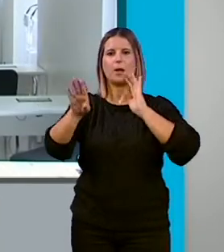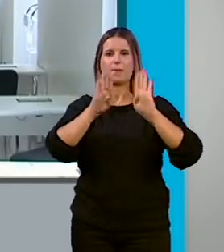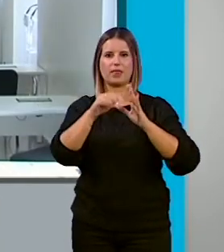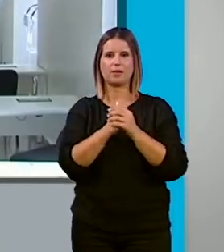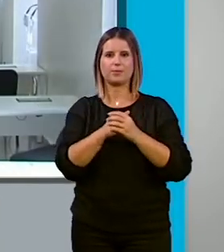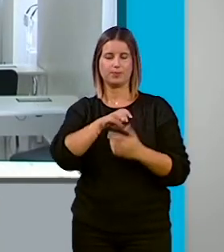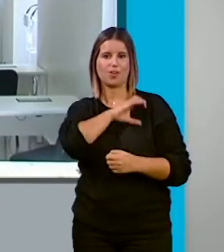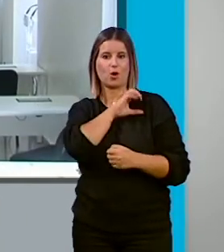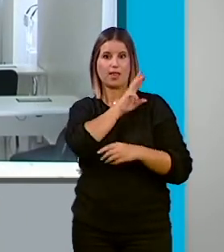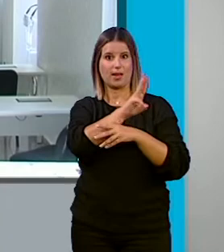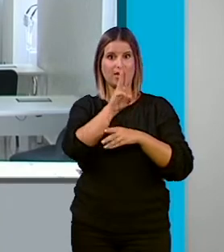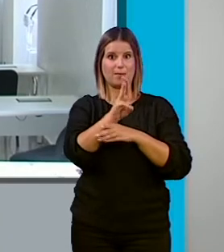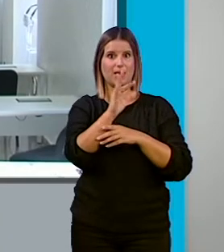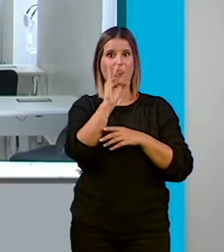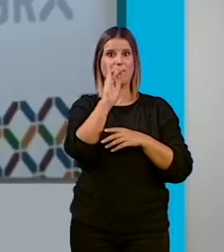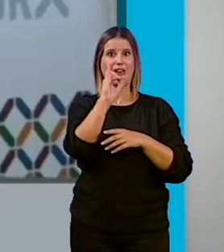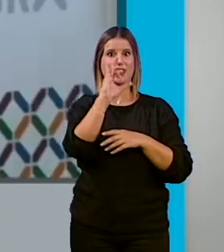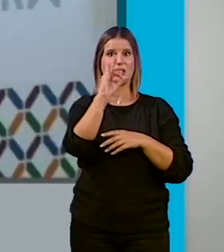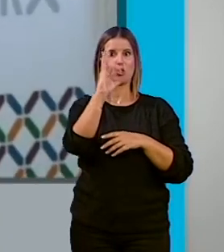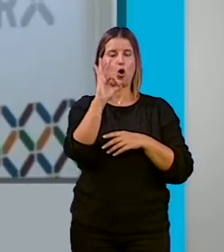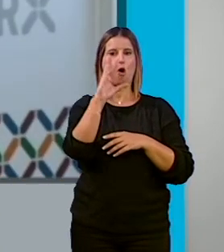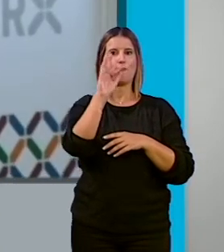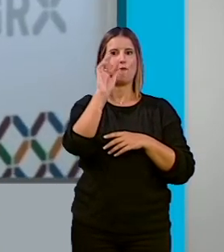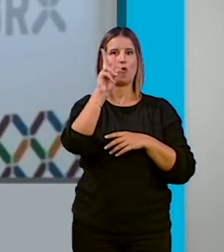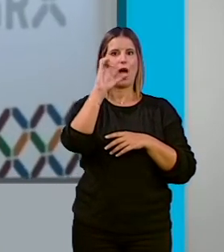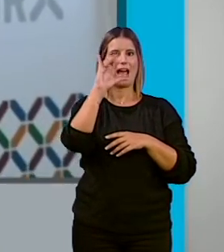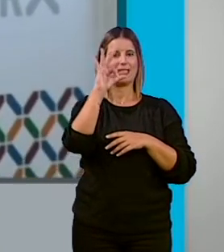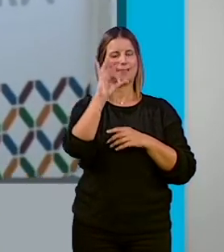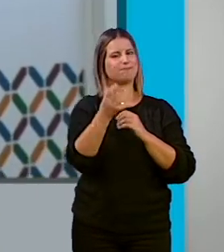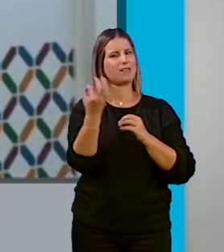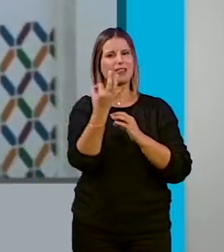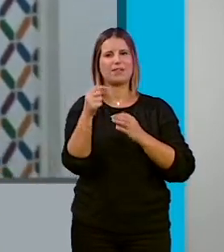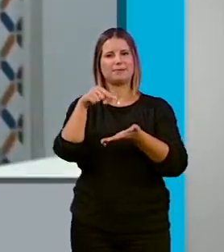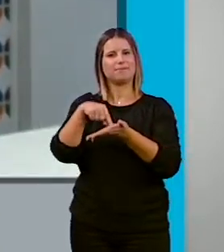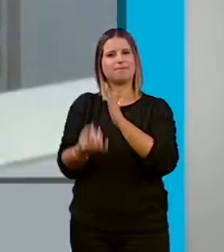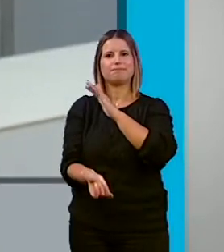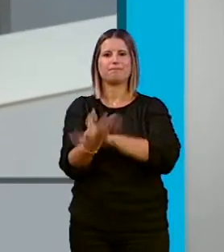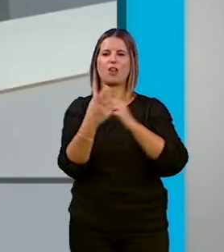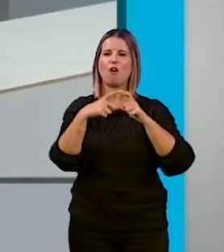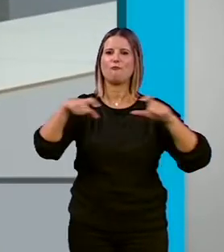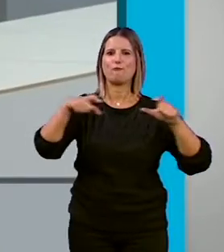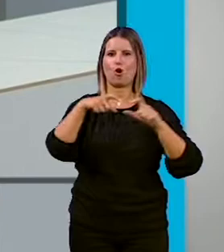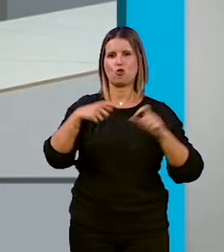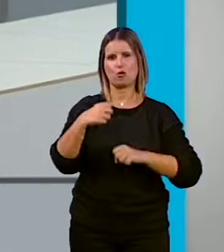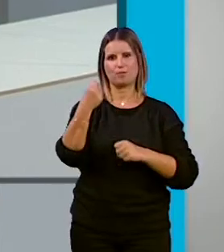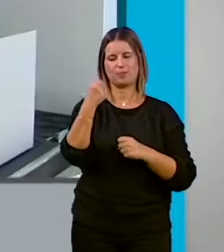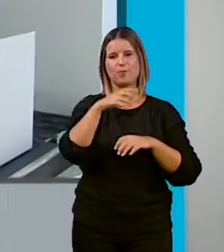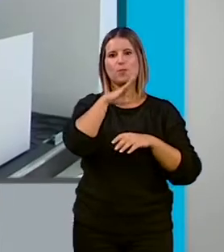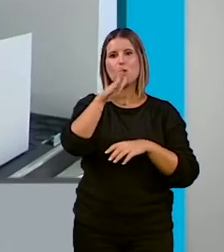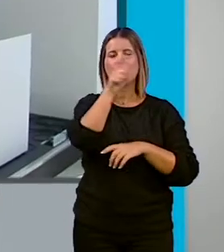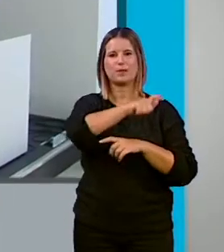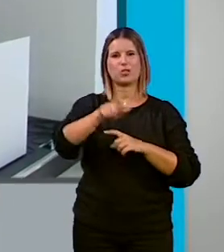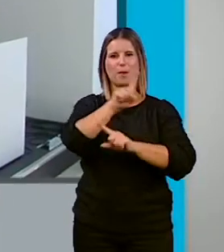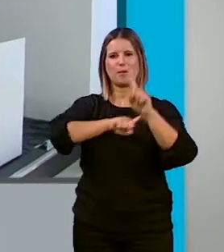El concejal del PP, Francisco Fuentes, ha exigido la creación de un bono energético para las familias que tengan mayores problemas para pagar el recibo de la luz,